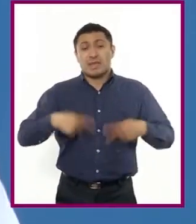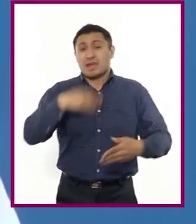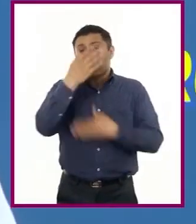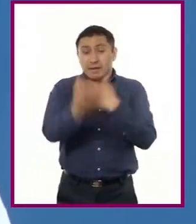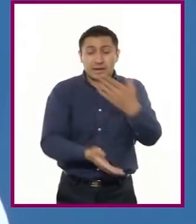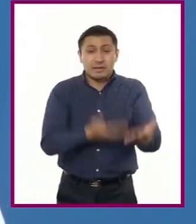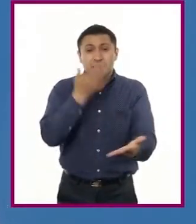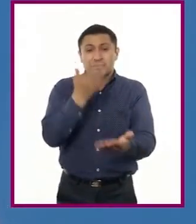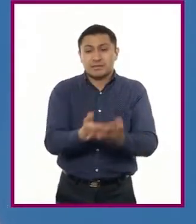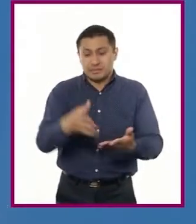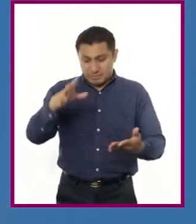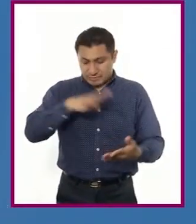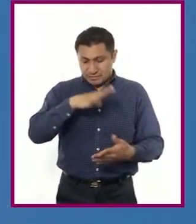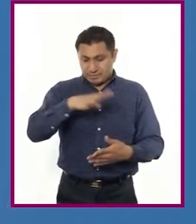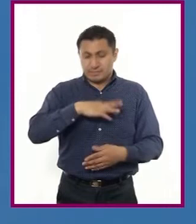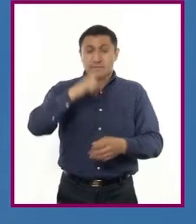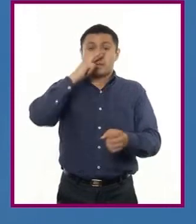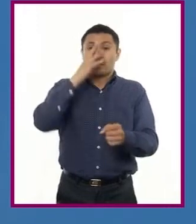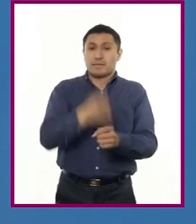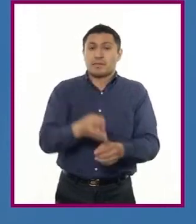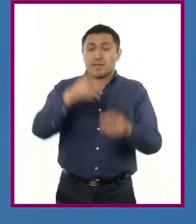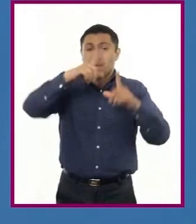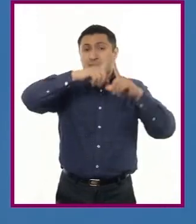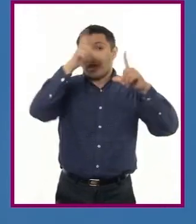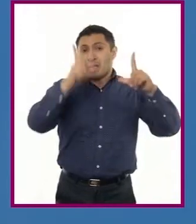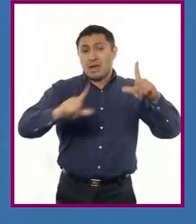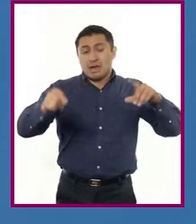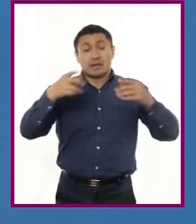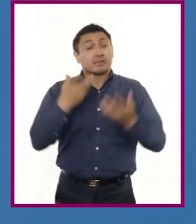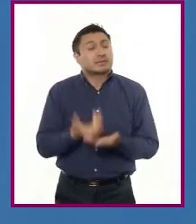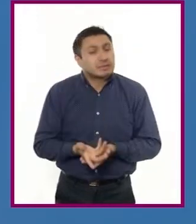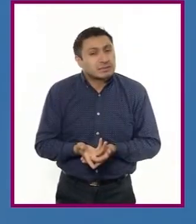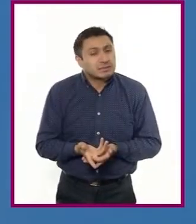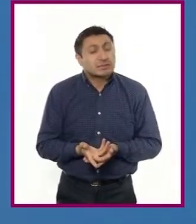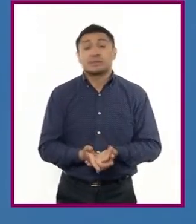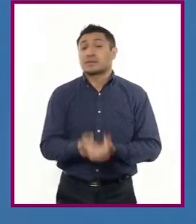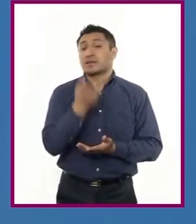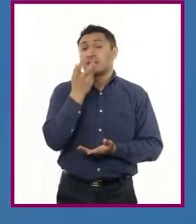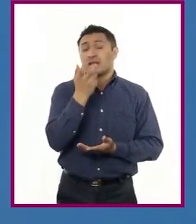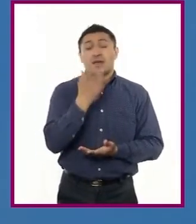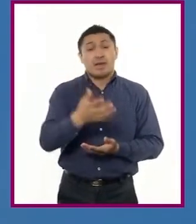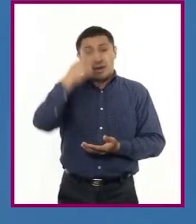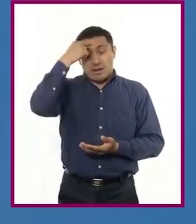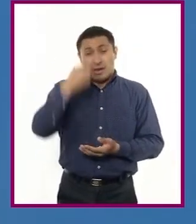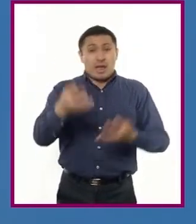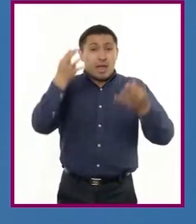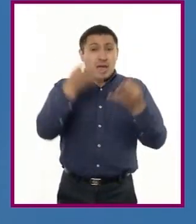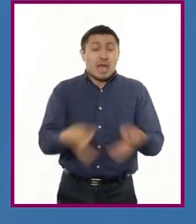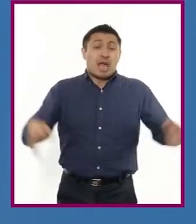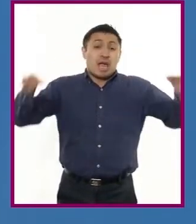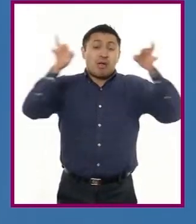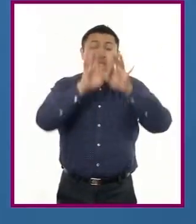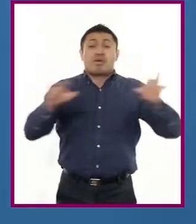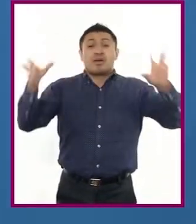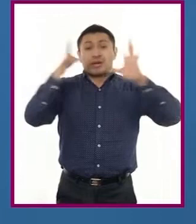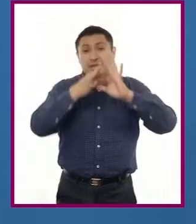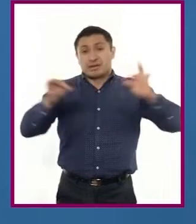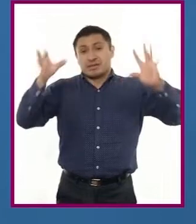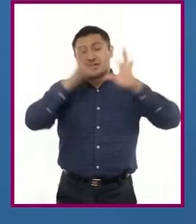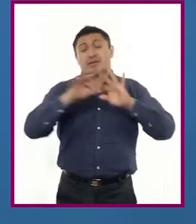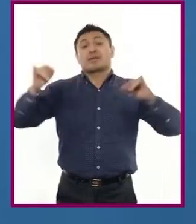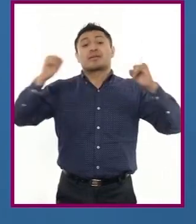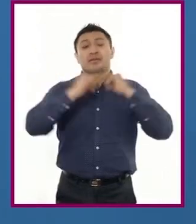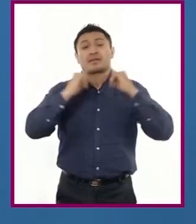públicos tienen una gran responsabilidad nacional. Es por ello que, para destacar la importancia de las instituciones que